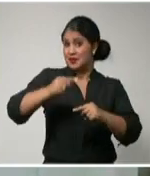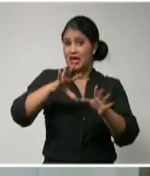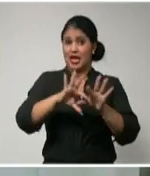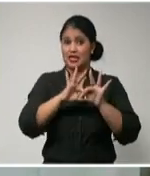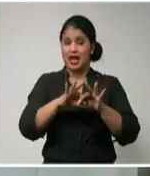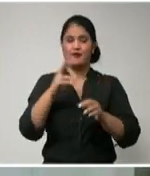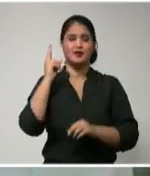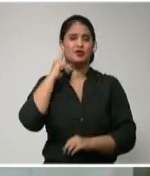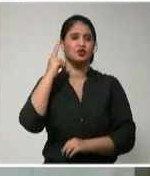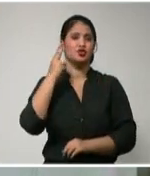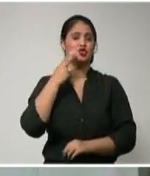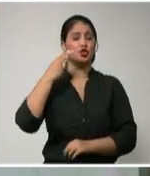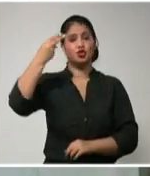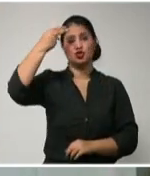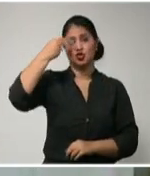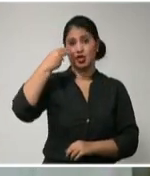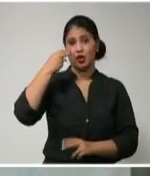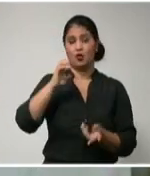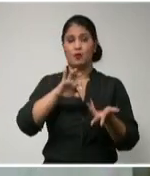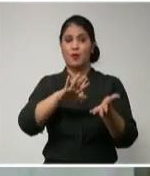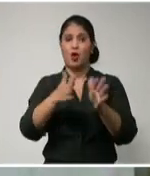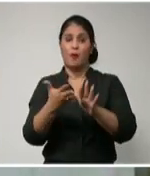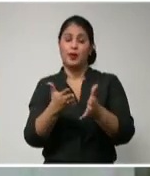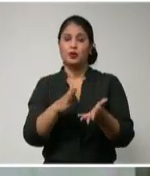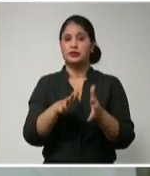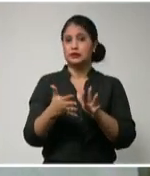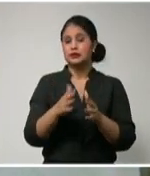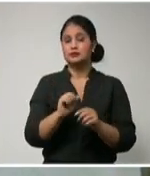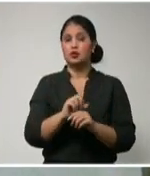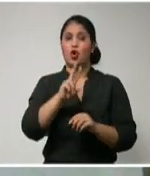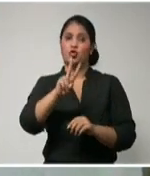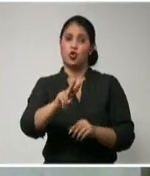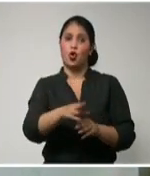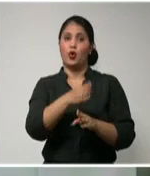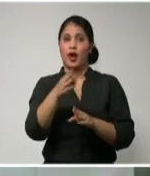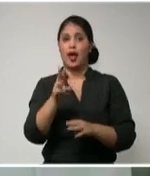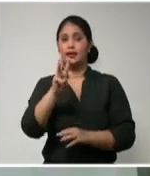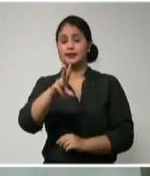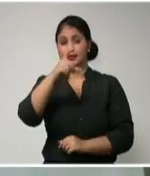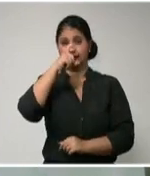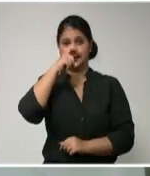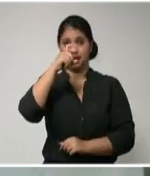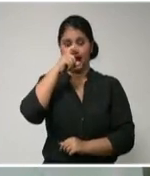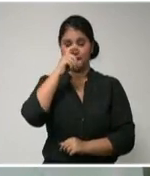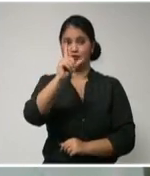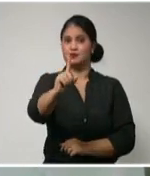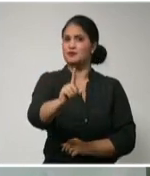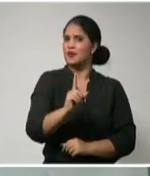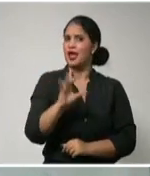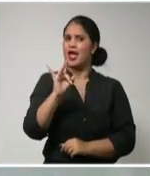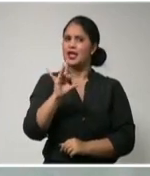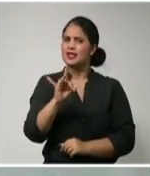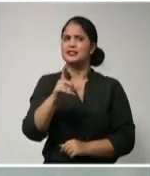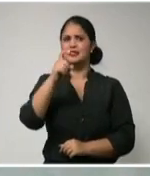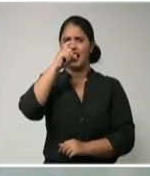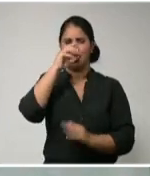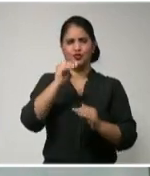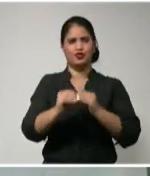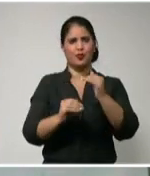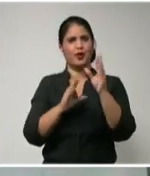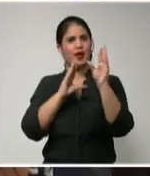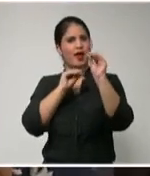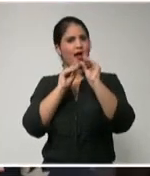en las edades pediátricas, o sea, a los dos, tres años, y después lo ve 15 años después y lo ve hablando,